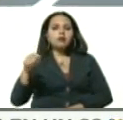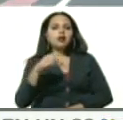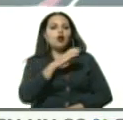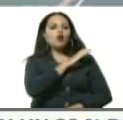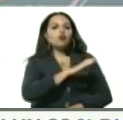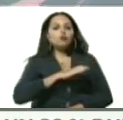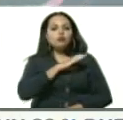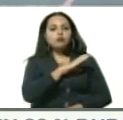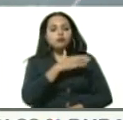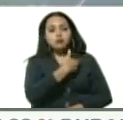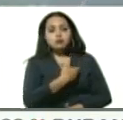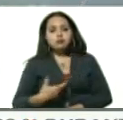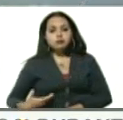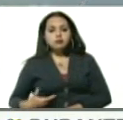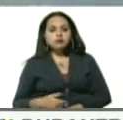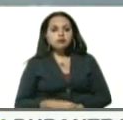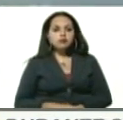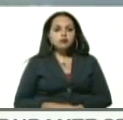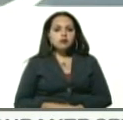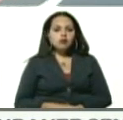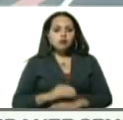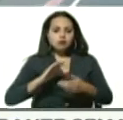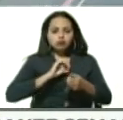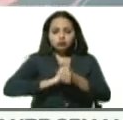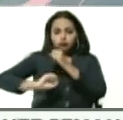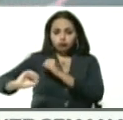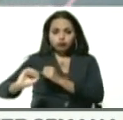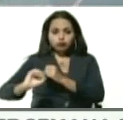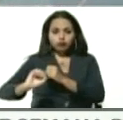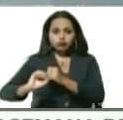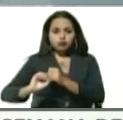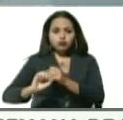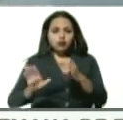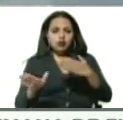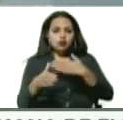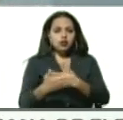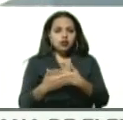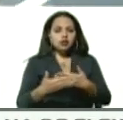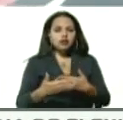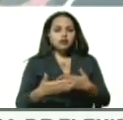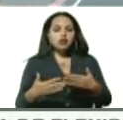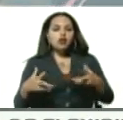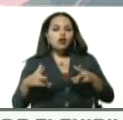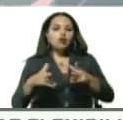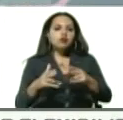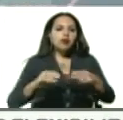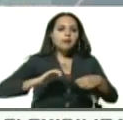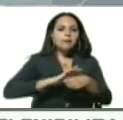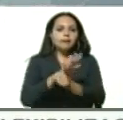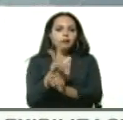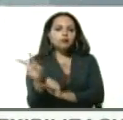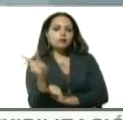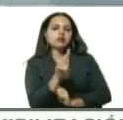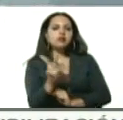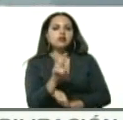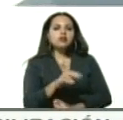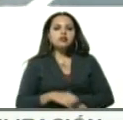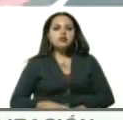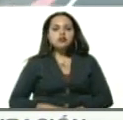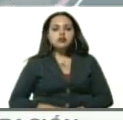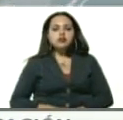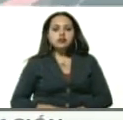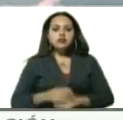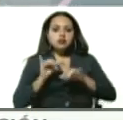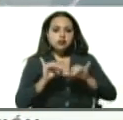Combate, Prevención y Detención de la Pandemia por COVID-19 en Venezuela, en efecto